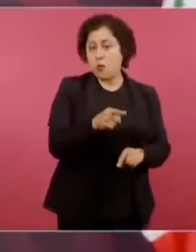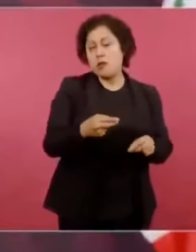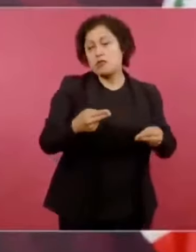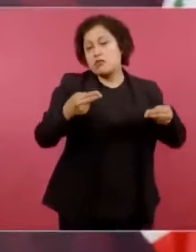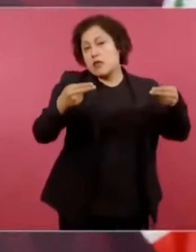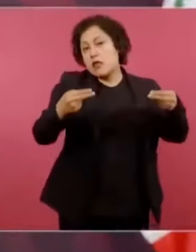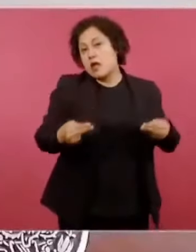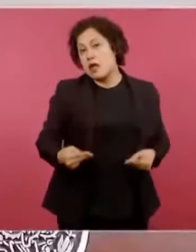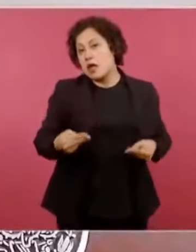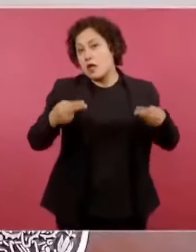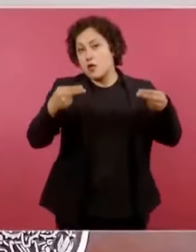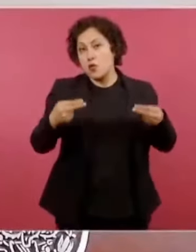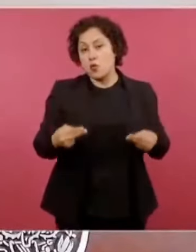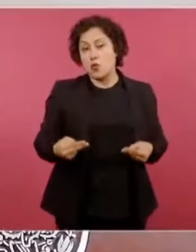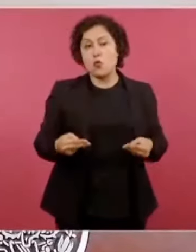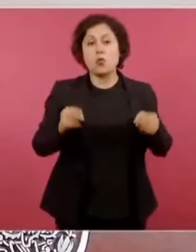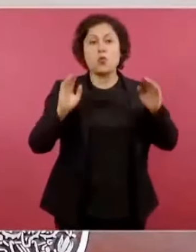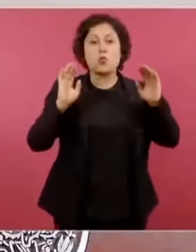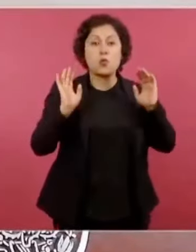muy